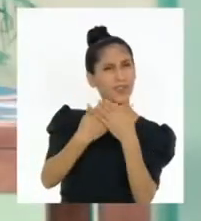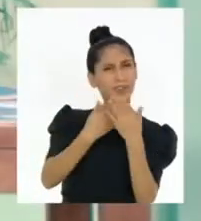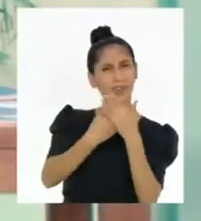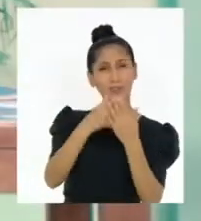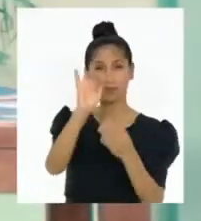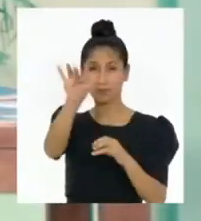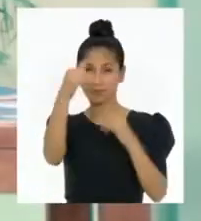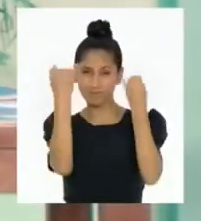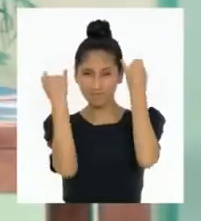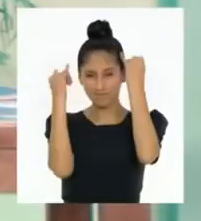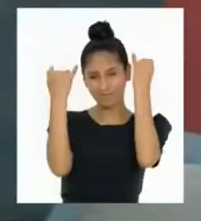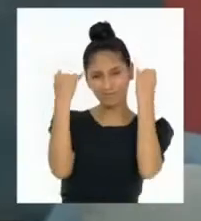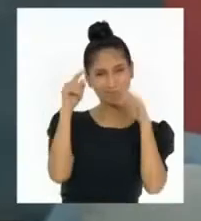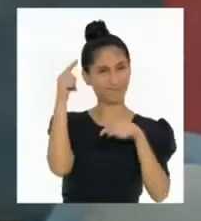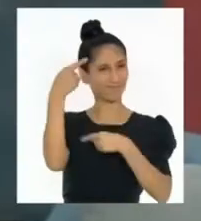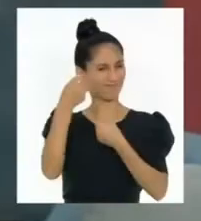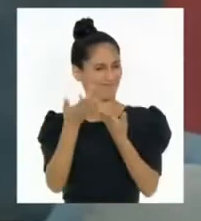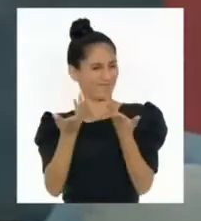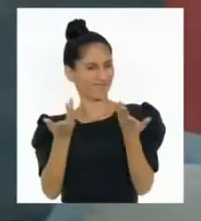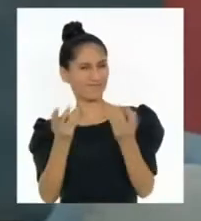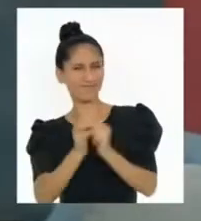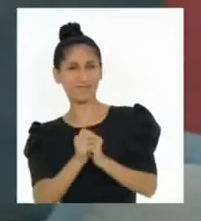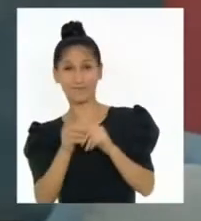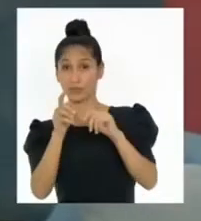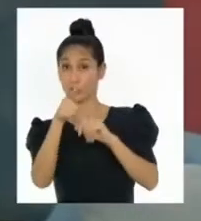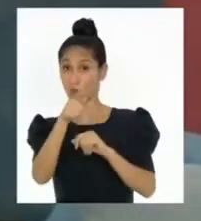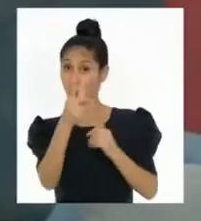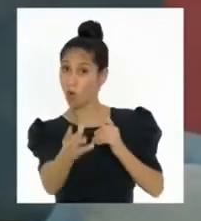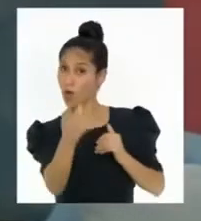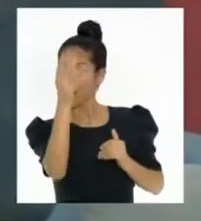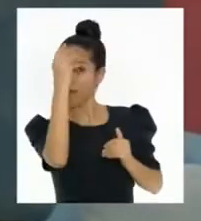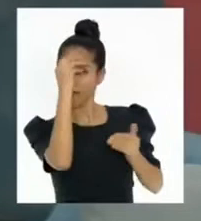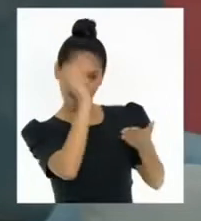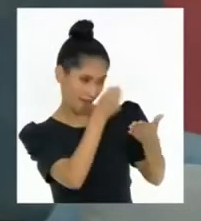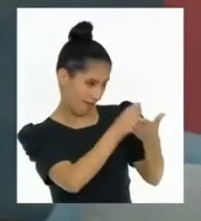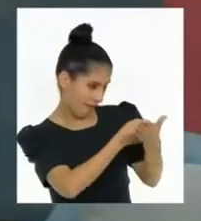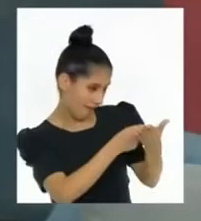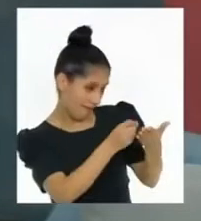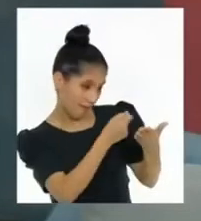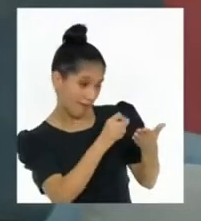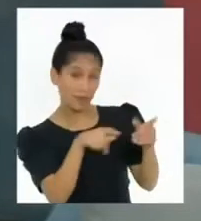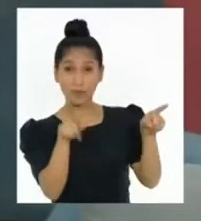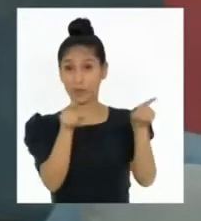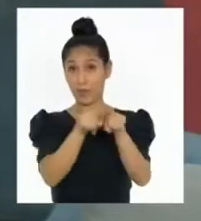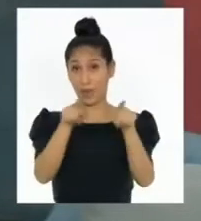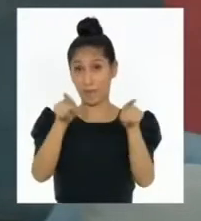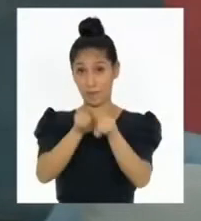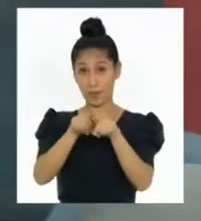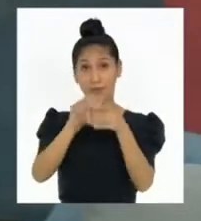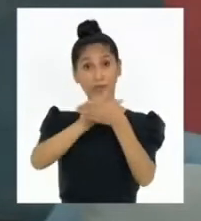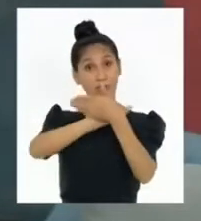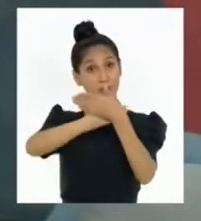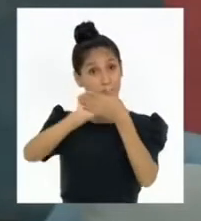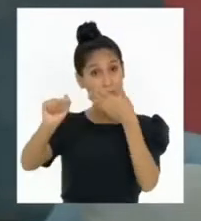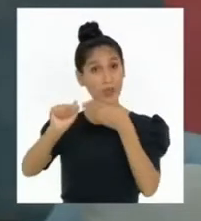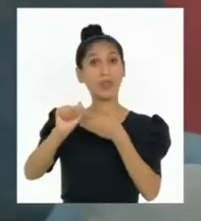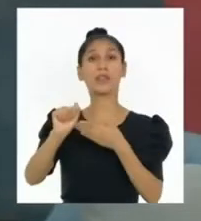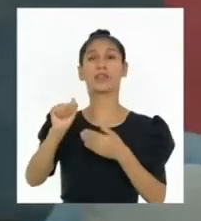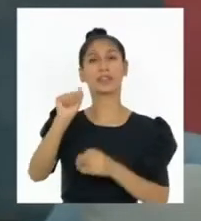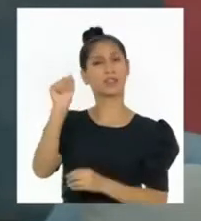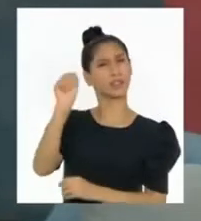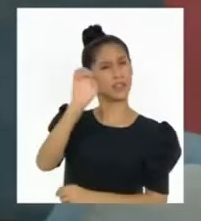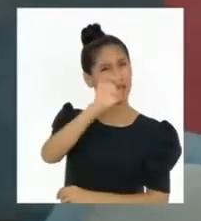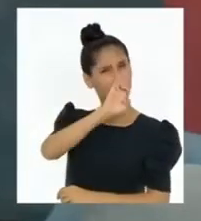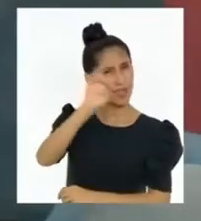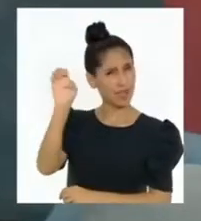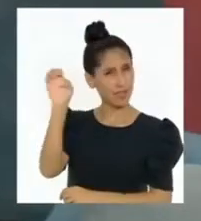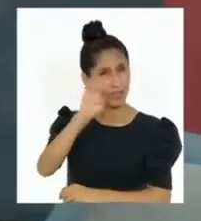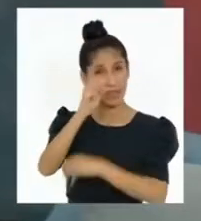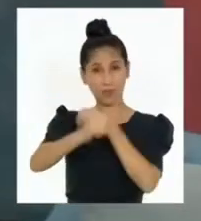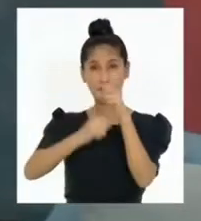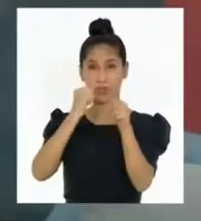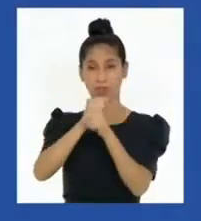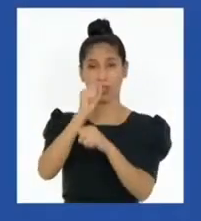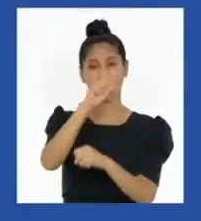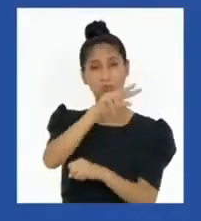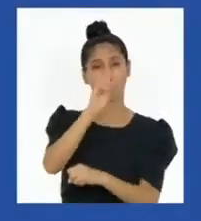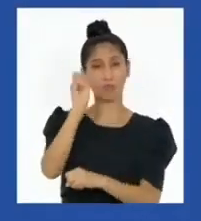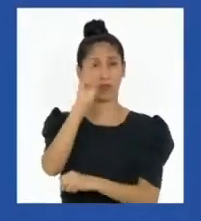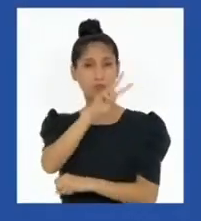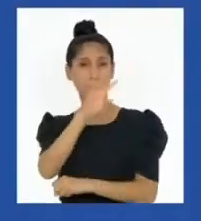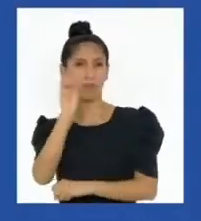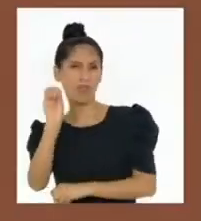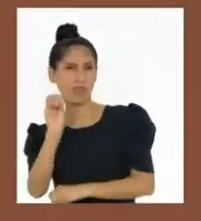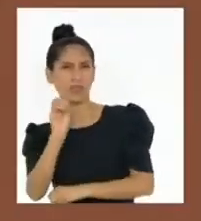equipo. Tomo nota de ellas. Y toma nota de esta noticia del mes de enero del año 2020 que encontré investigando sobre el deber ciudadano.